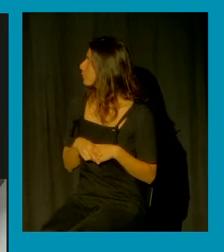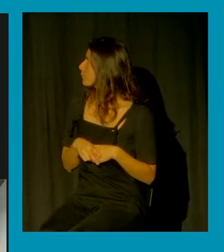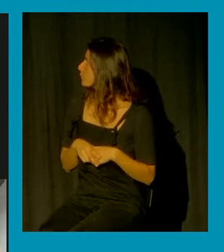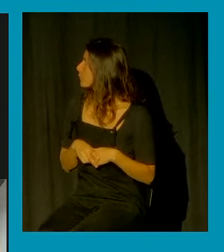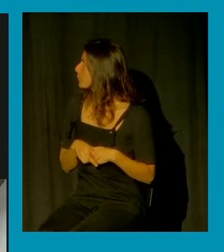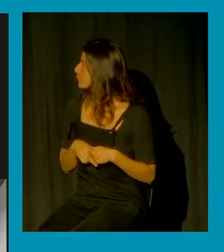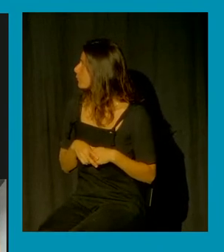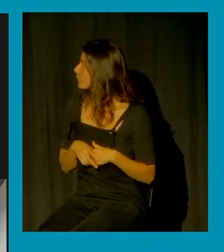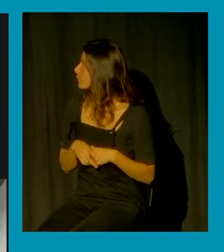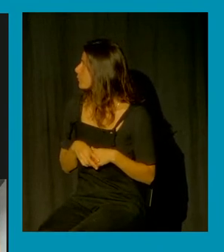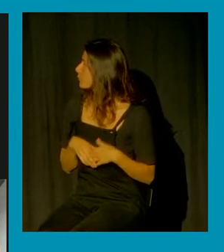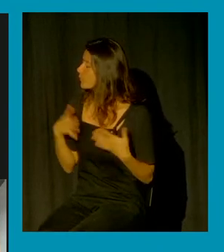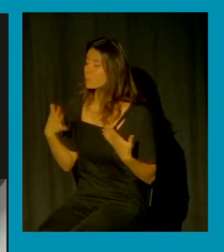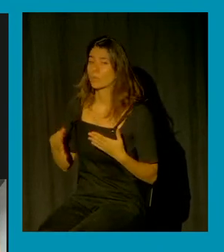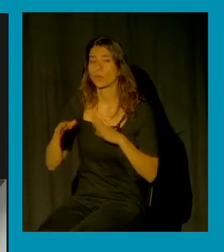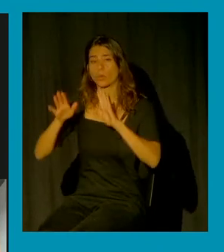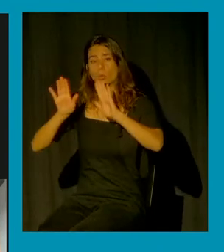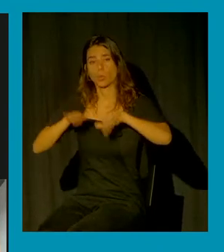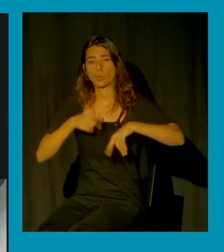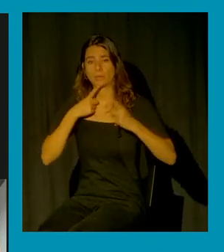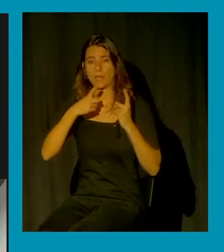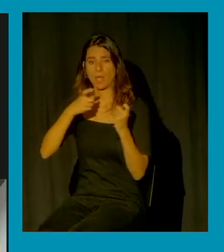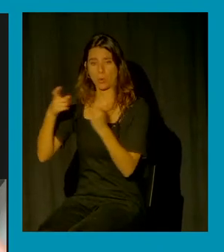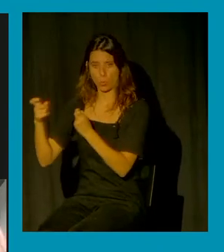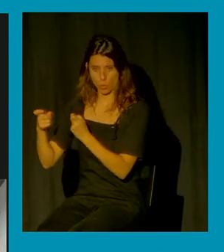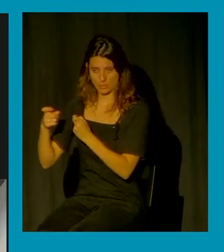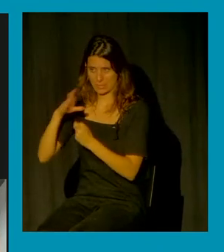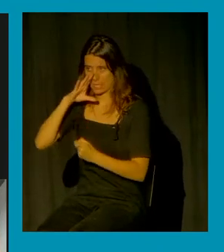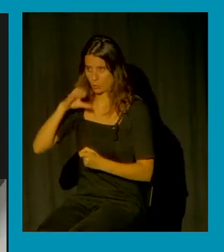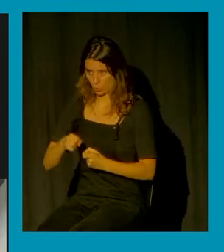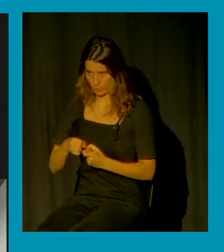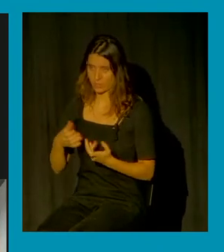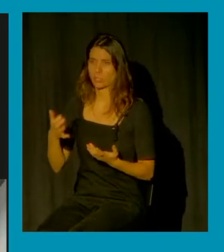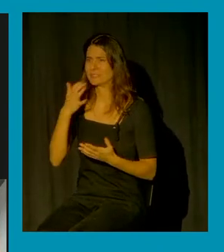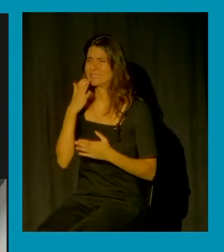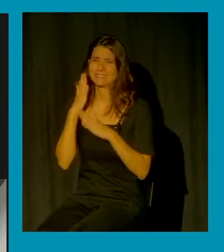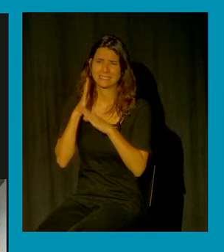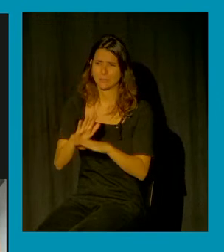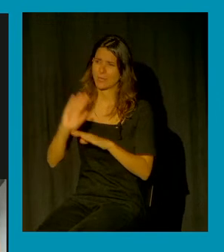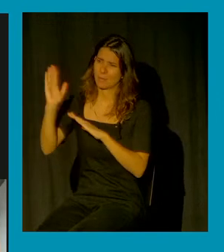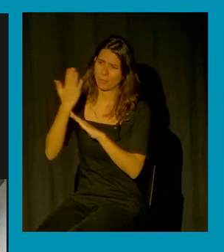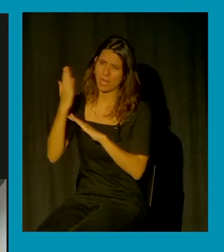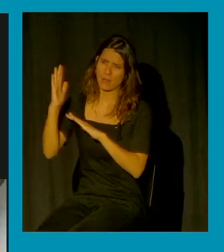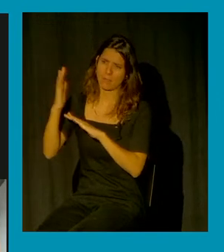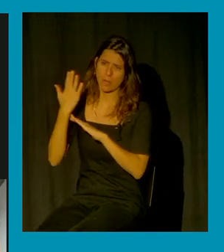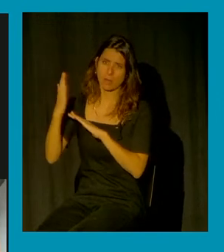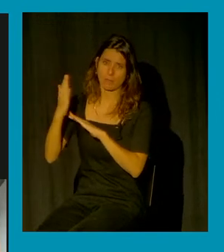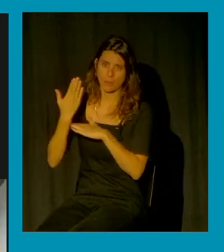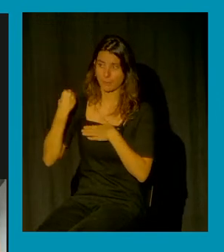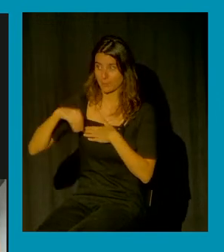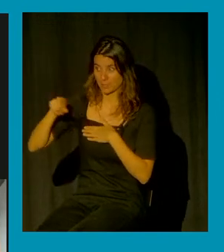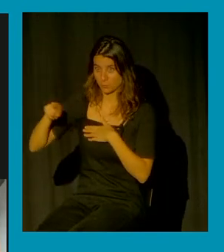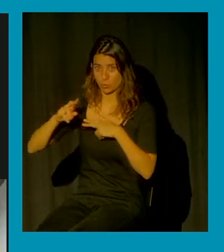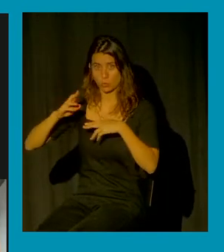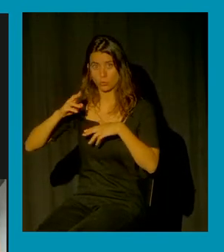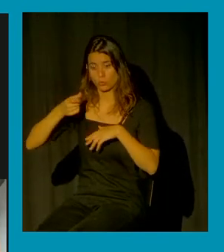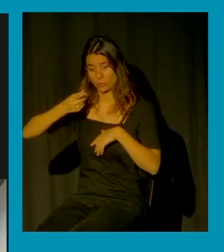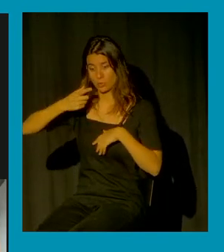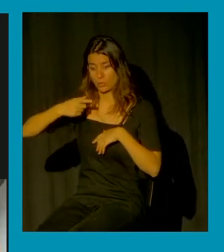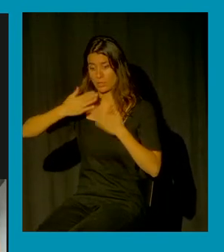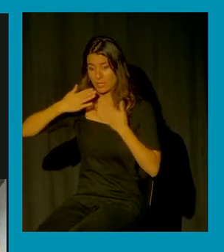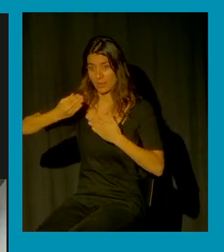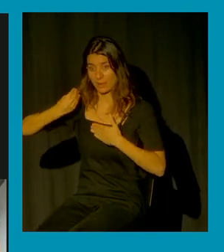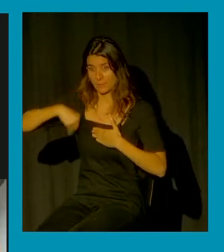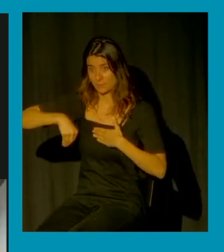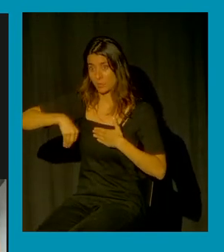macroencuesta de la delegación de gobierno es normal con todas estas representaciones a partir de las cuales construimos e identificamos la